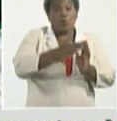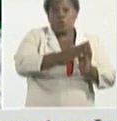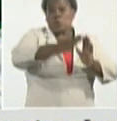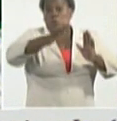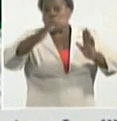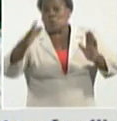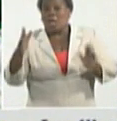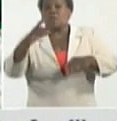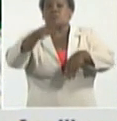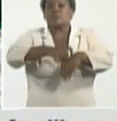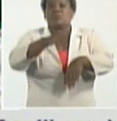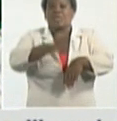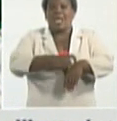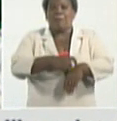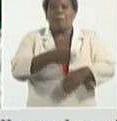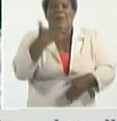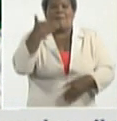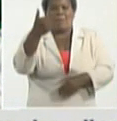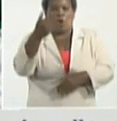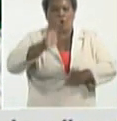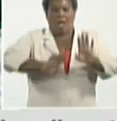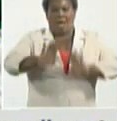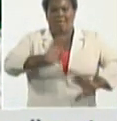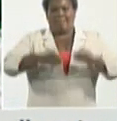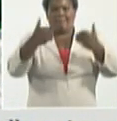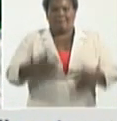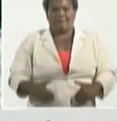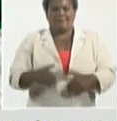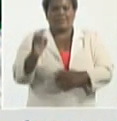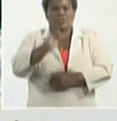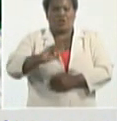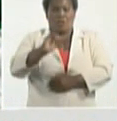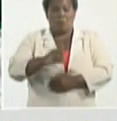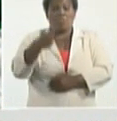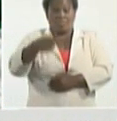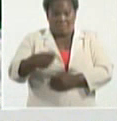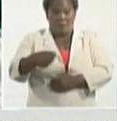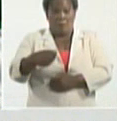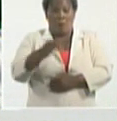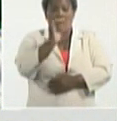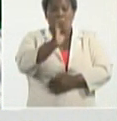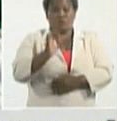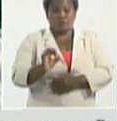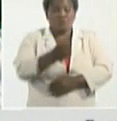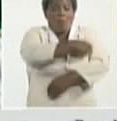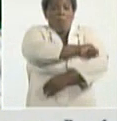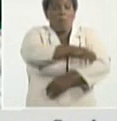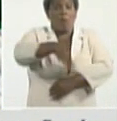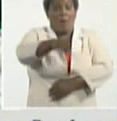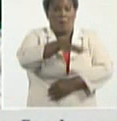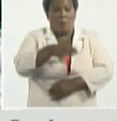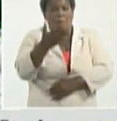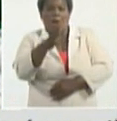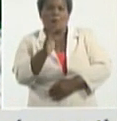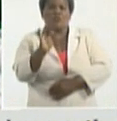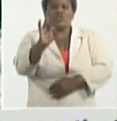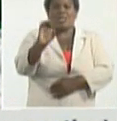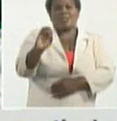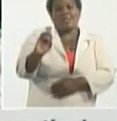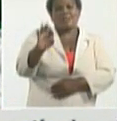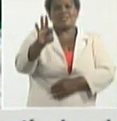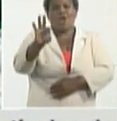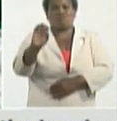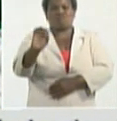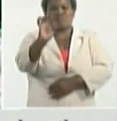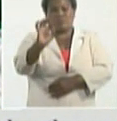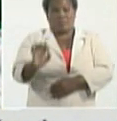incrementen los títulos anticuerpos tenemos que tener un por ciento de la población que siempre hemos hablado de un setenta de un ochenta